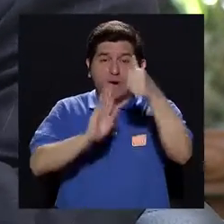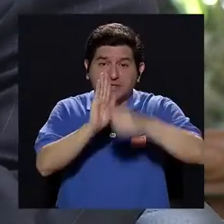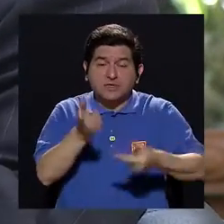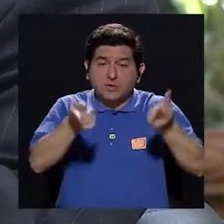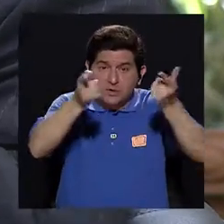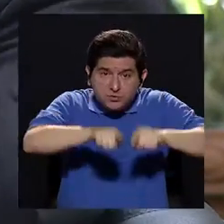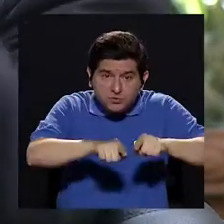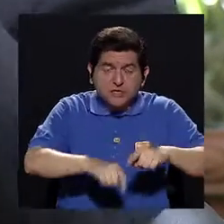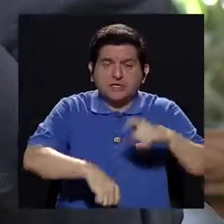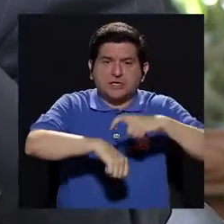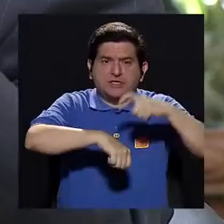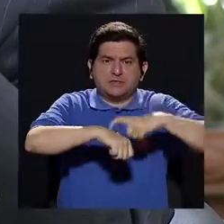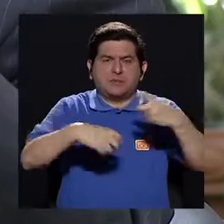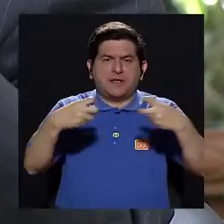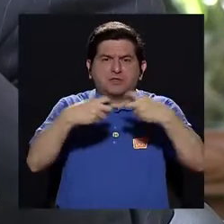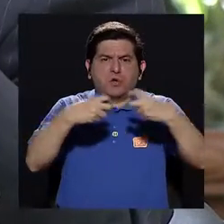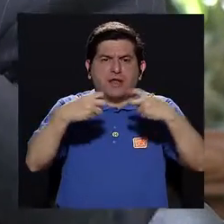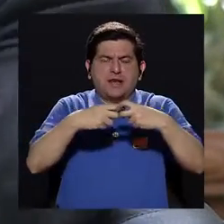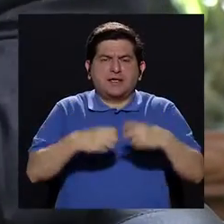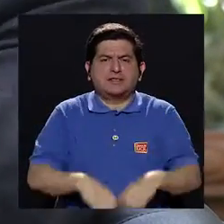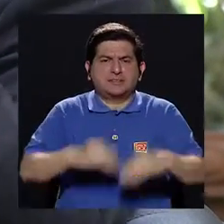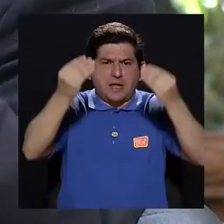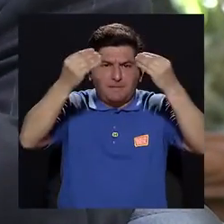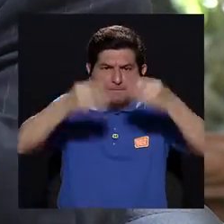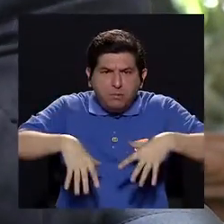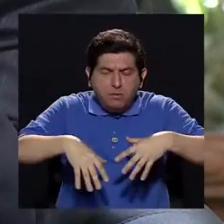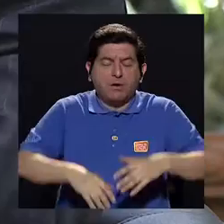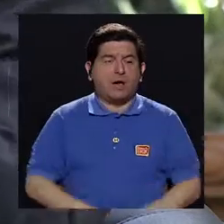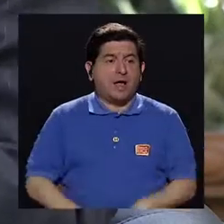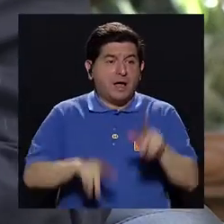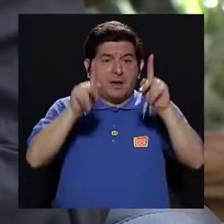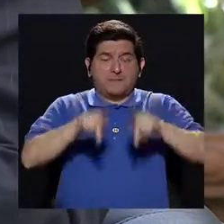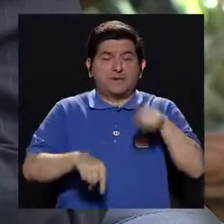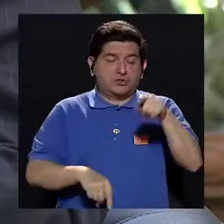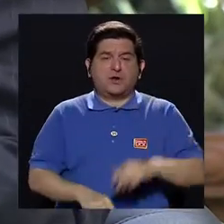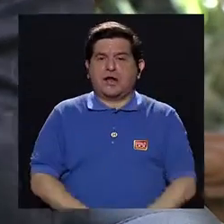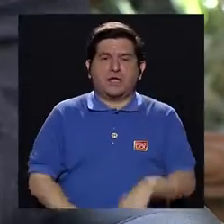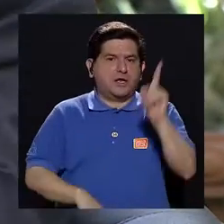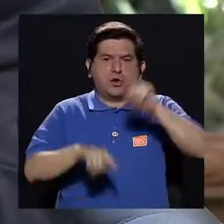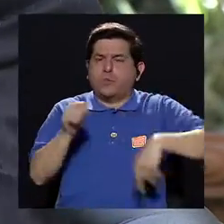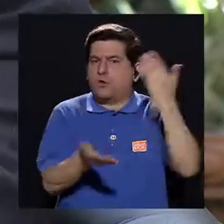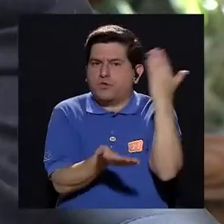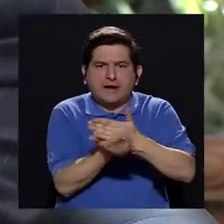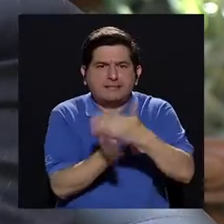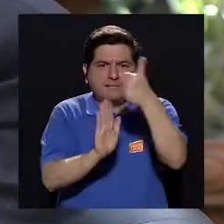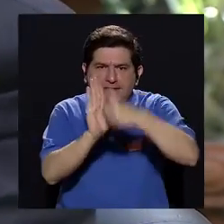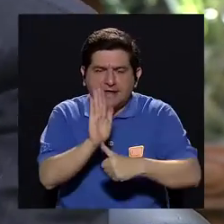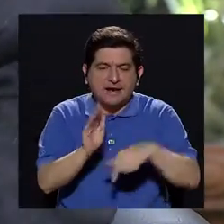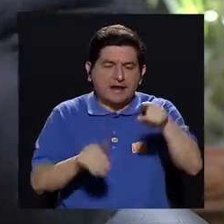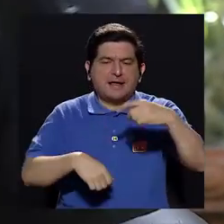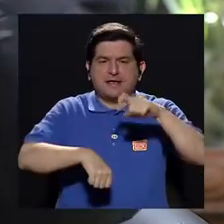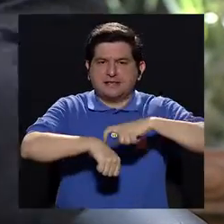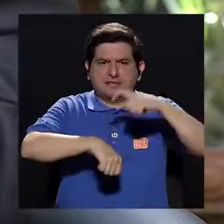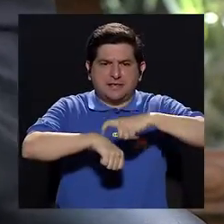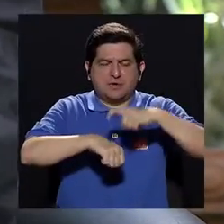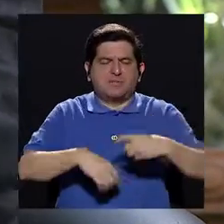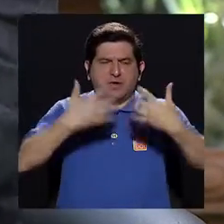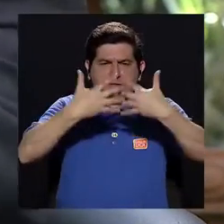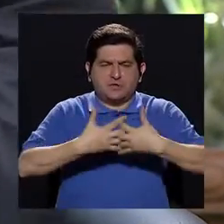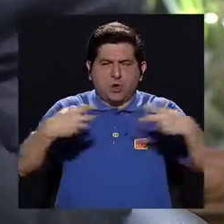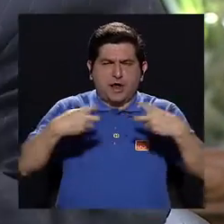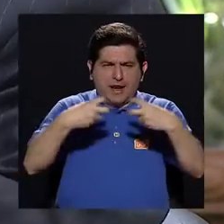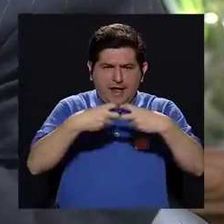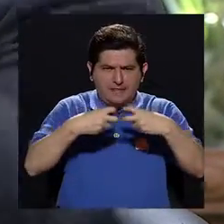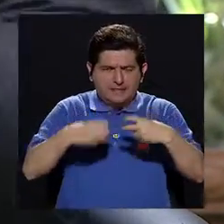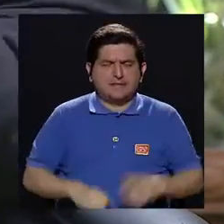cirugía y se va la luz, ese paciente no puede quedar abierto y sin luz. Lógicamente, entra la planta a funcionar y todo